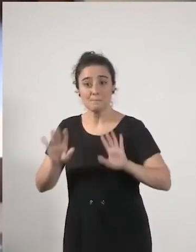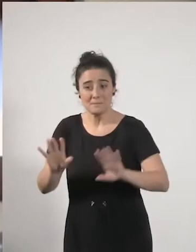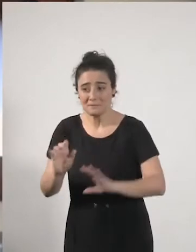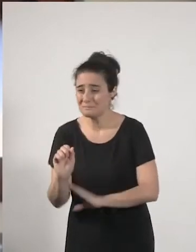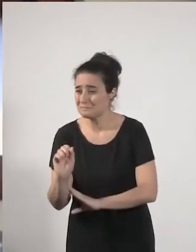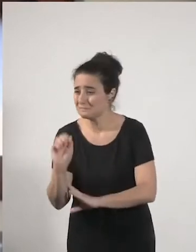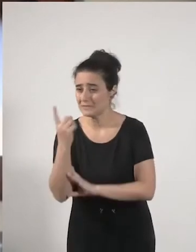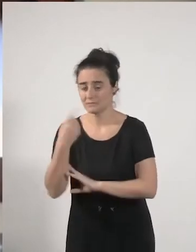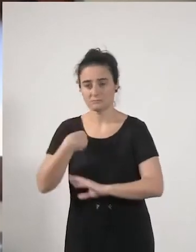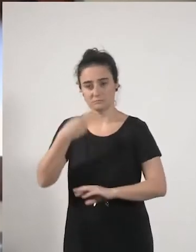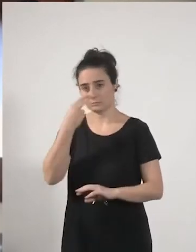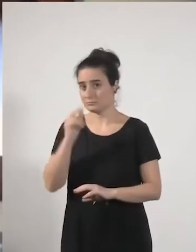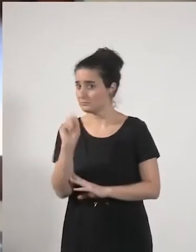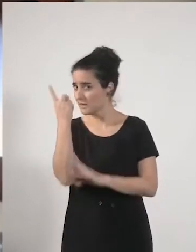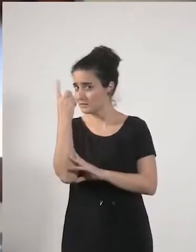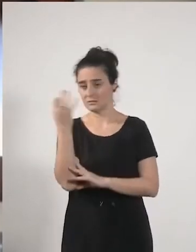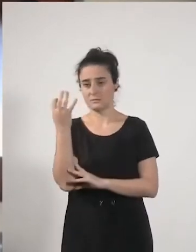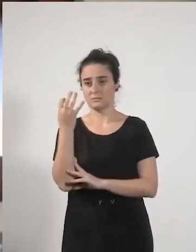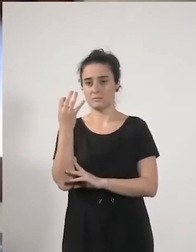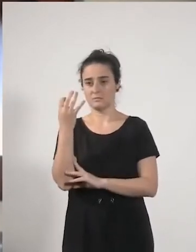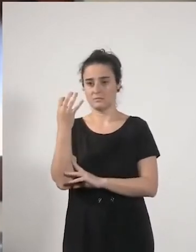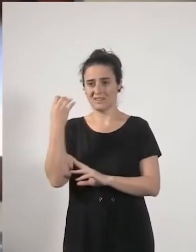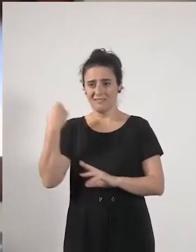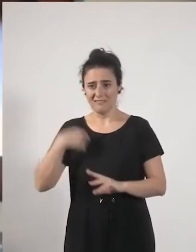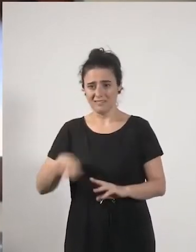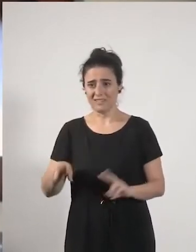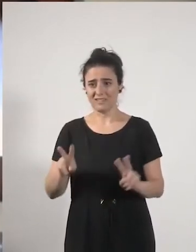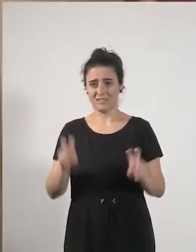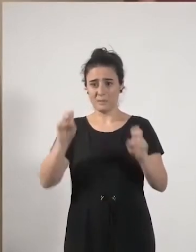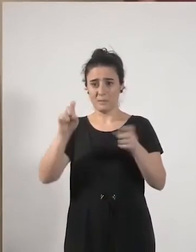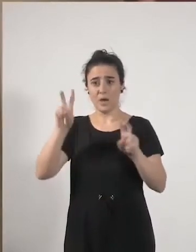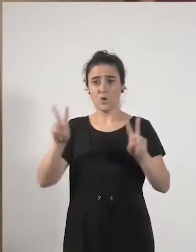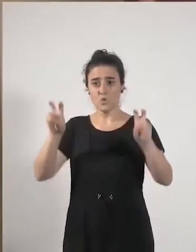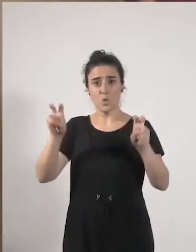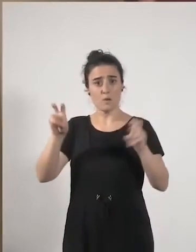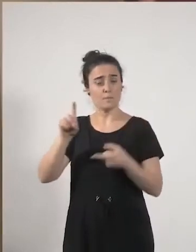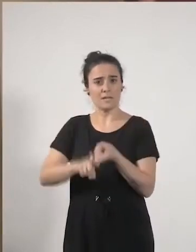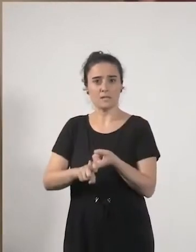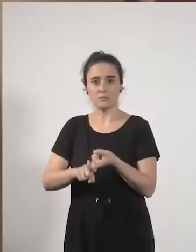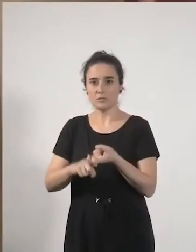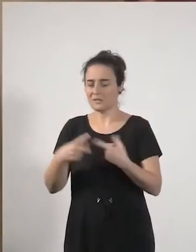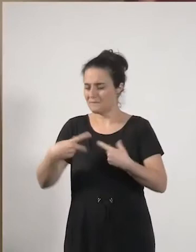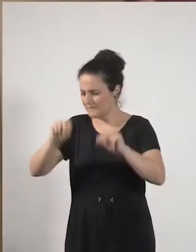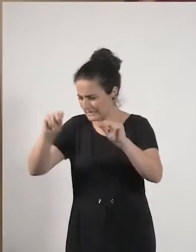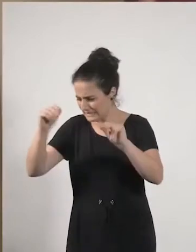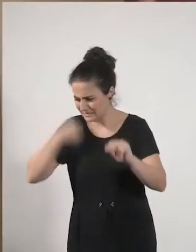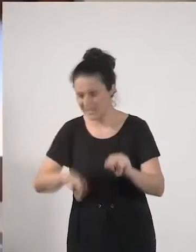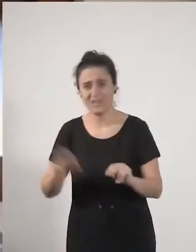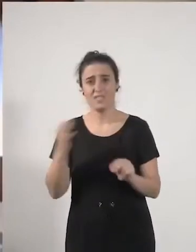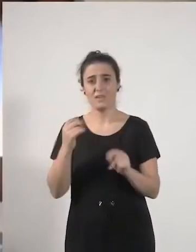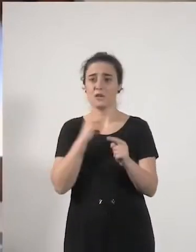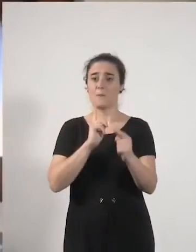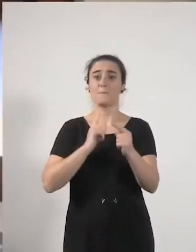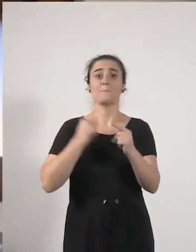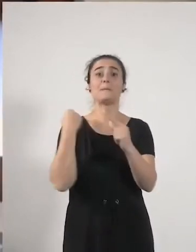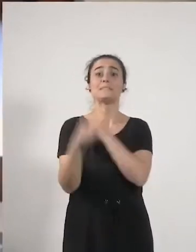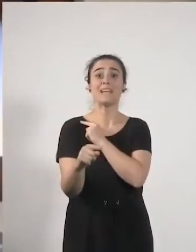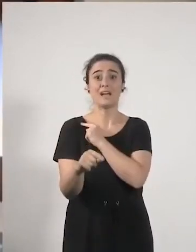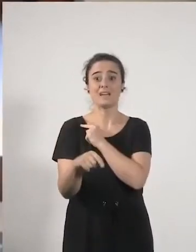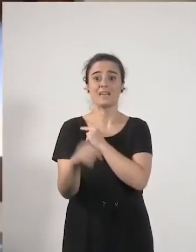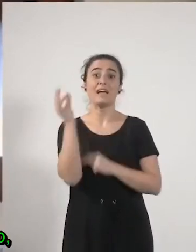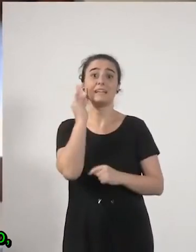todo a mi lo que más me importa es que de una vez se elimine para los nuevos matrimonios que se acabe con ese mensaje que se le da a las